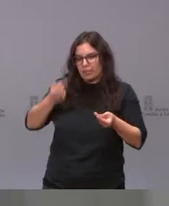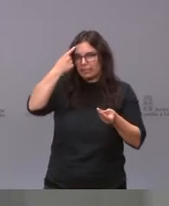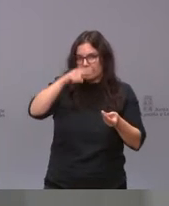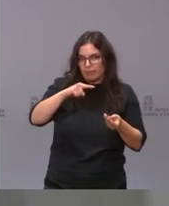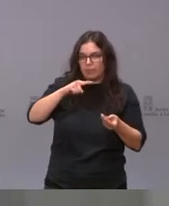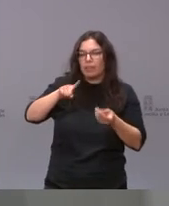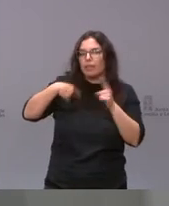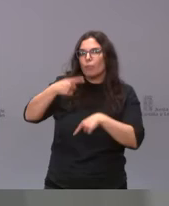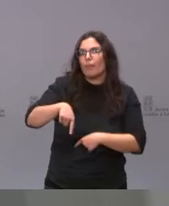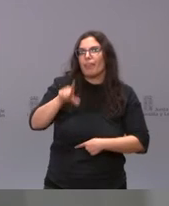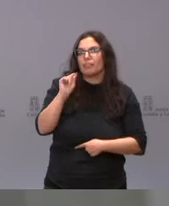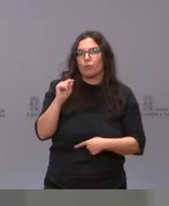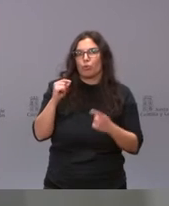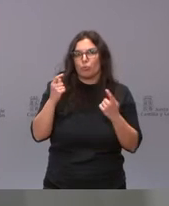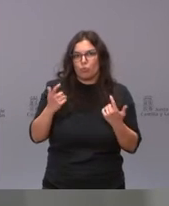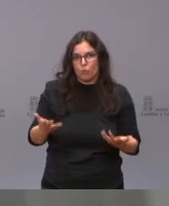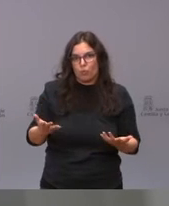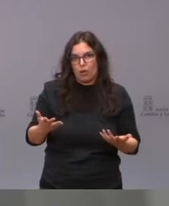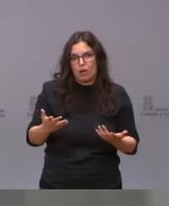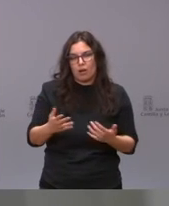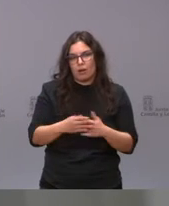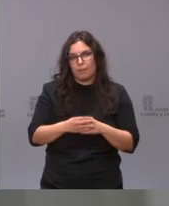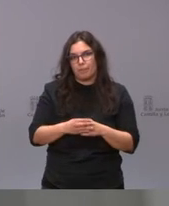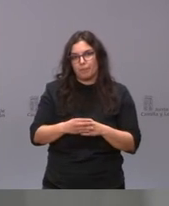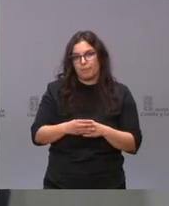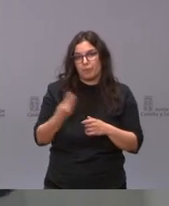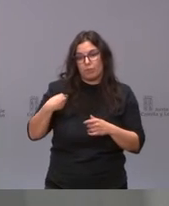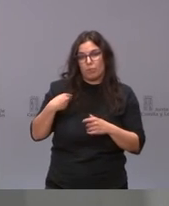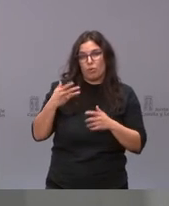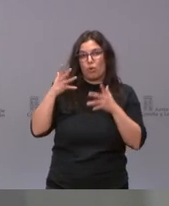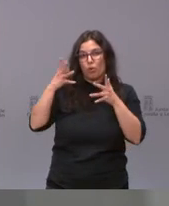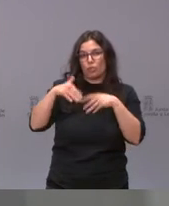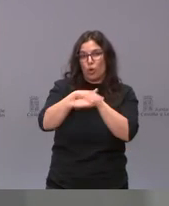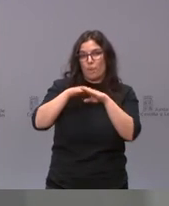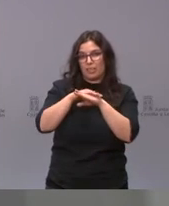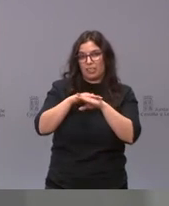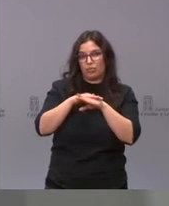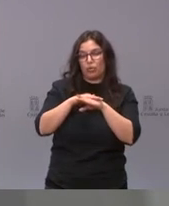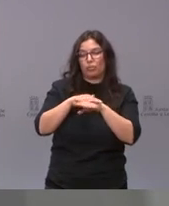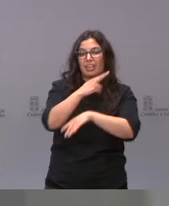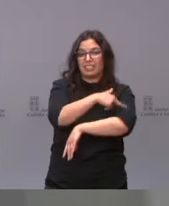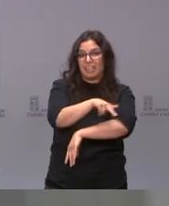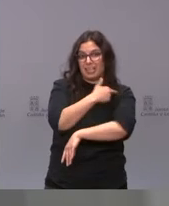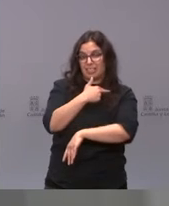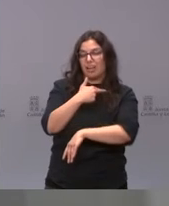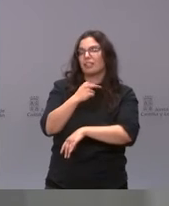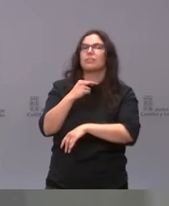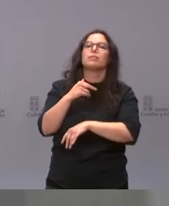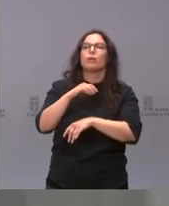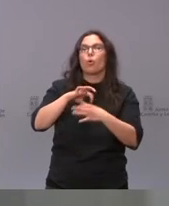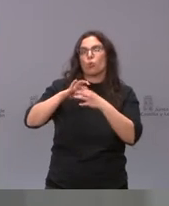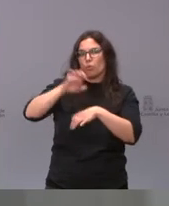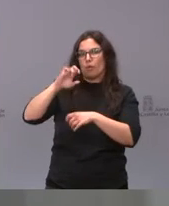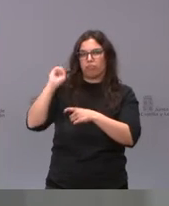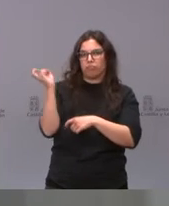posteriormente el Consejo de Ministros de Salud de la Unión Europea y también nuestro Consejo Interterritorial. ¿Saben ustedes